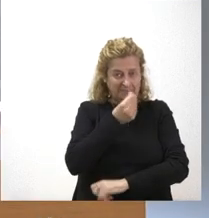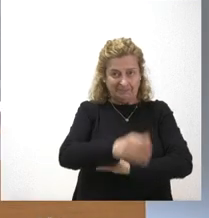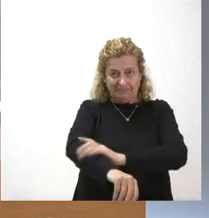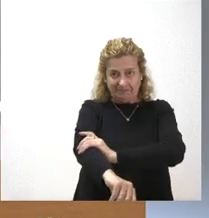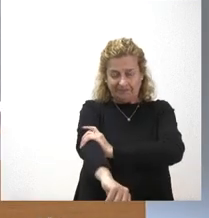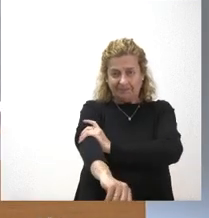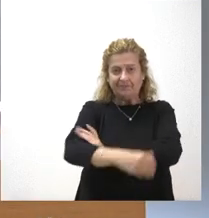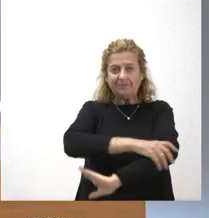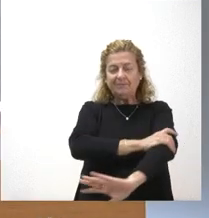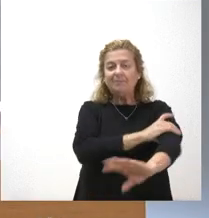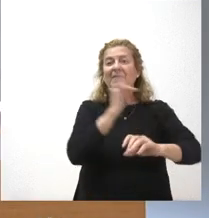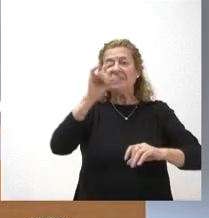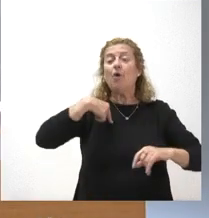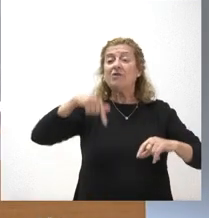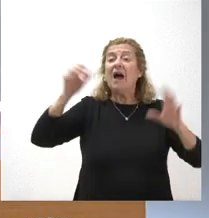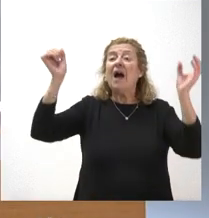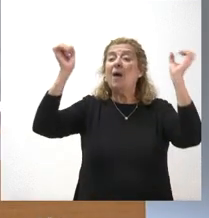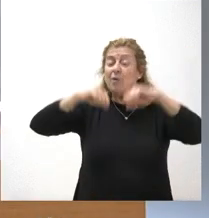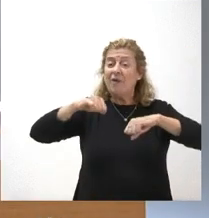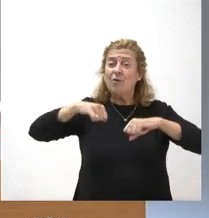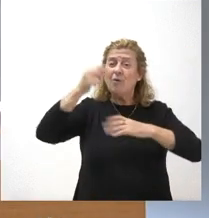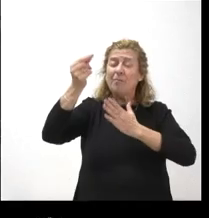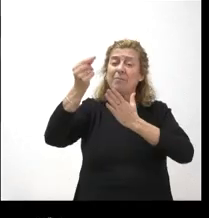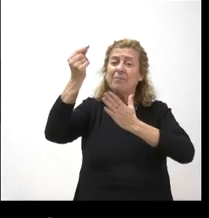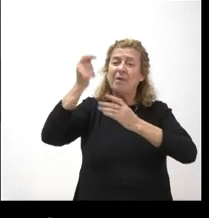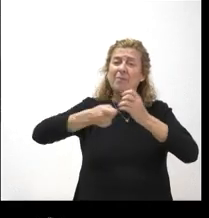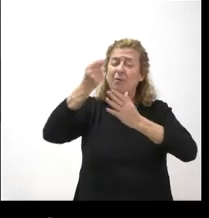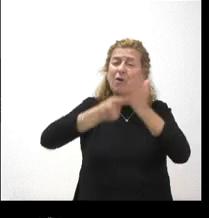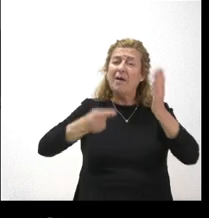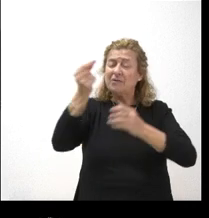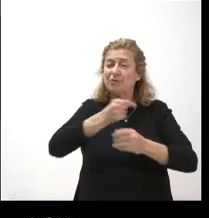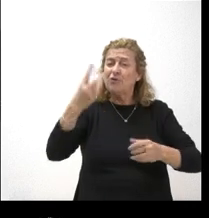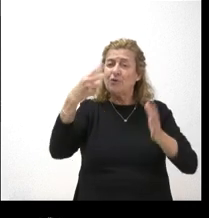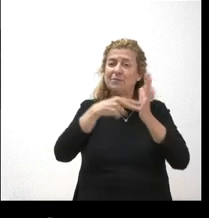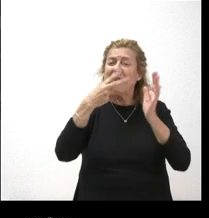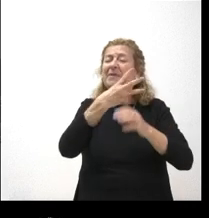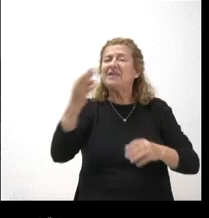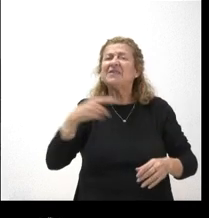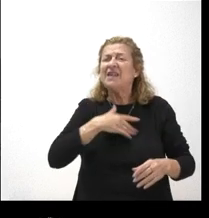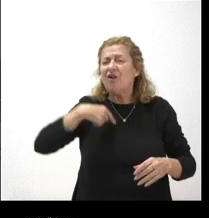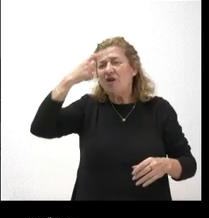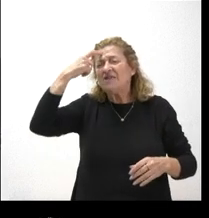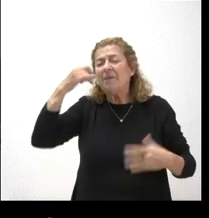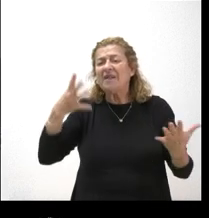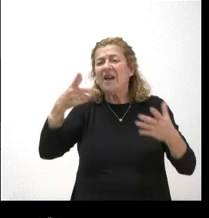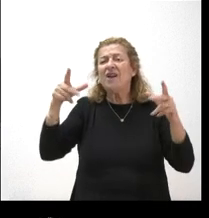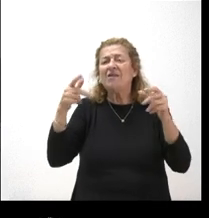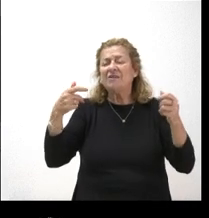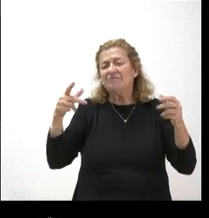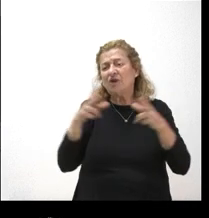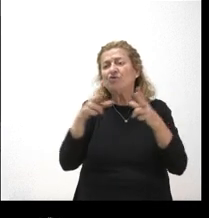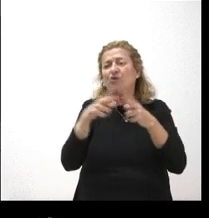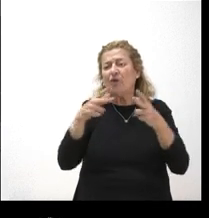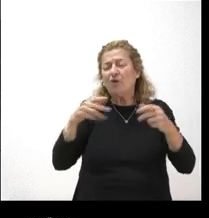si hoy se ha aprobado la prórroga presupuestaria de 2023 me gustaría saber cómo va la negociación con su socio con el socio de gobierno entre